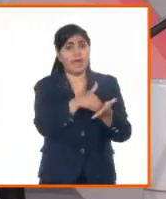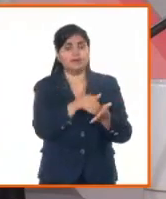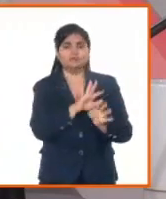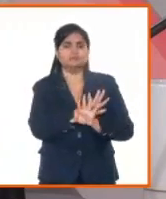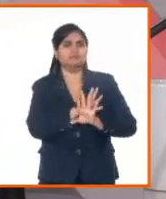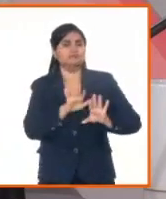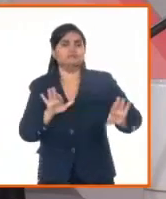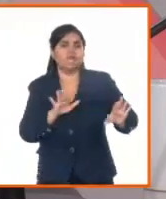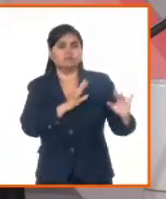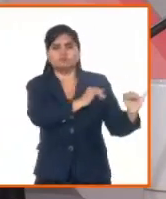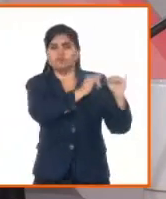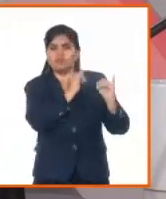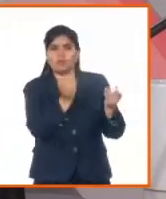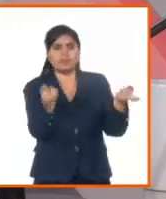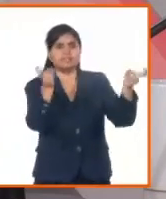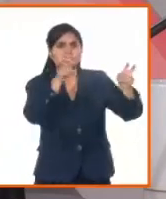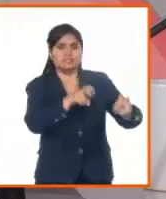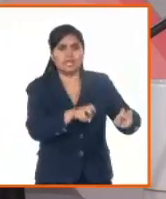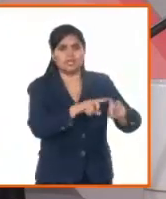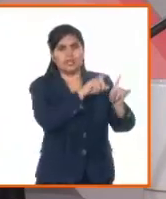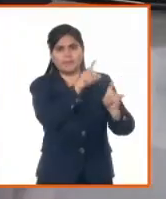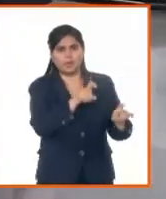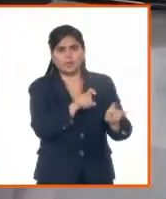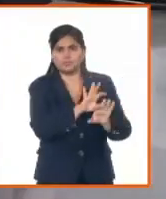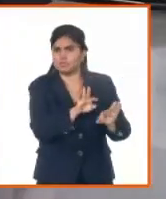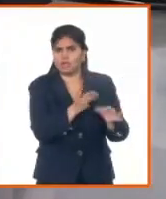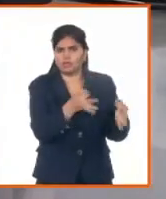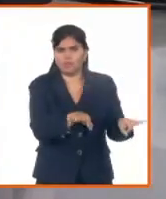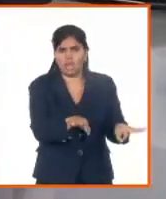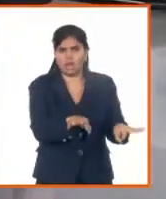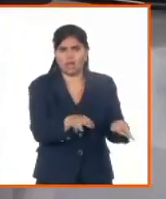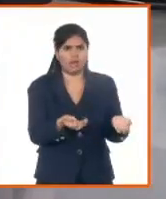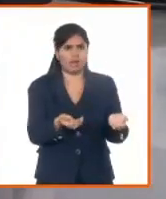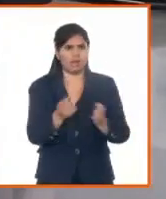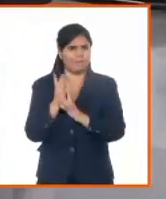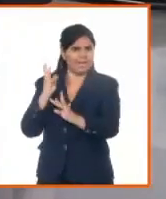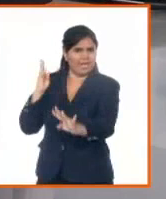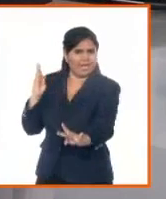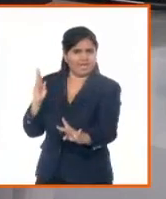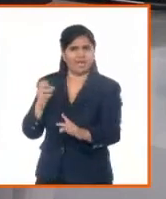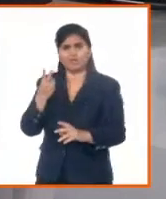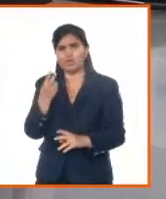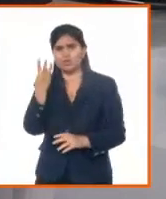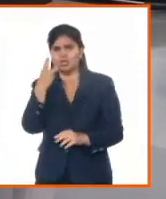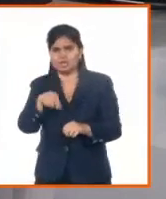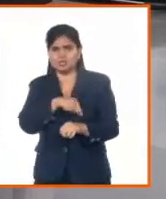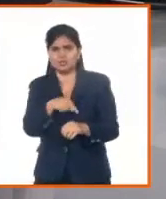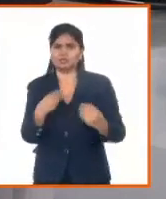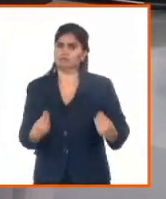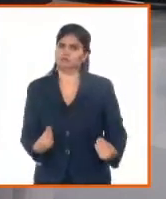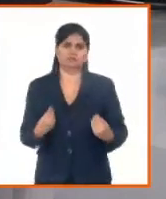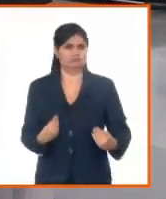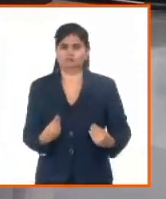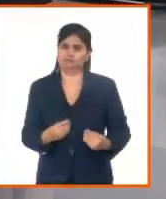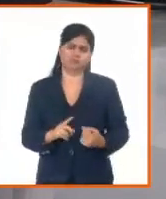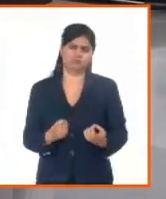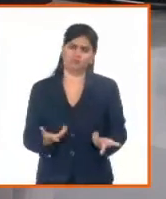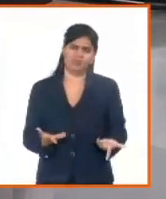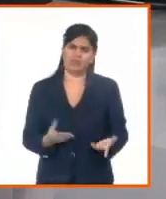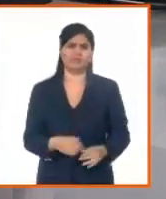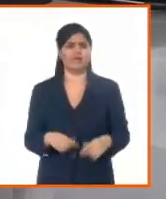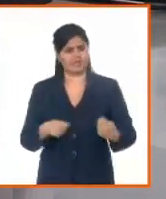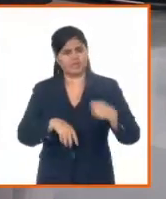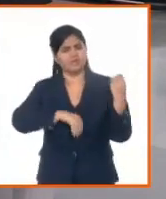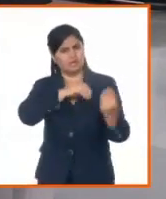para firmar, etc. Pero todo lo que se puede hacer por digitalizar los procesos y hacer que las personas tengan que tener menos tiempo en cola, lo puedan dedicar más